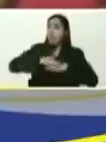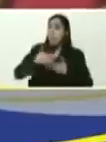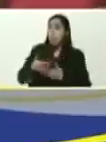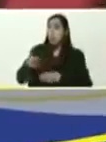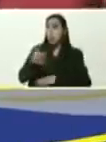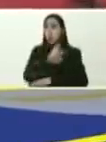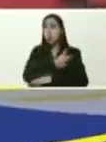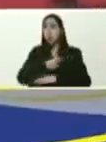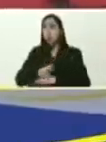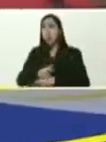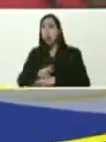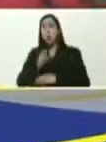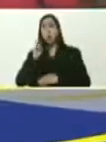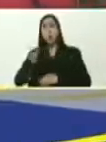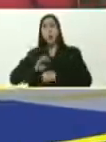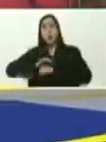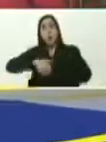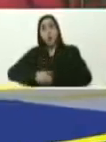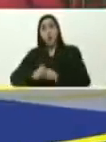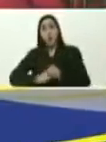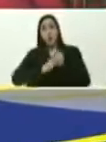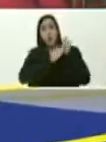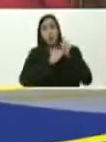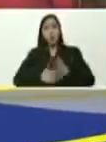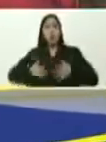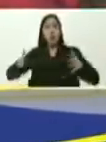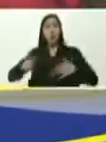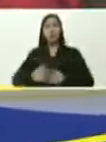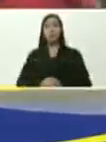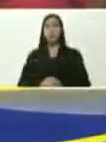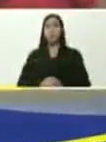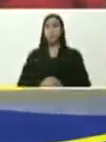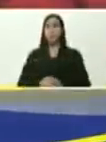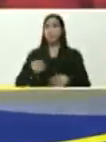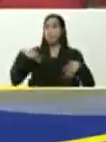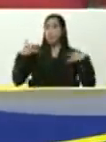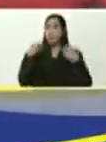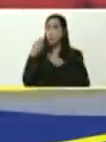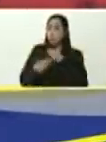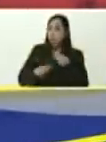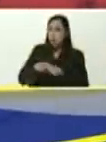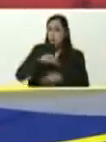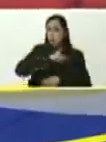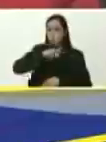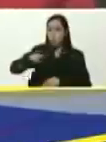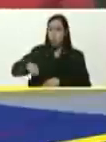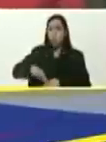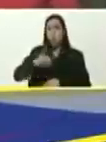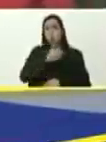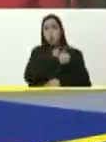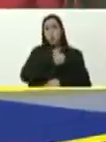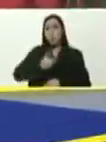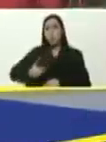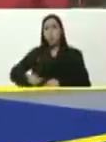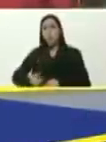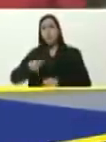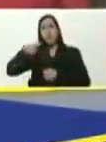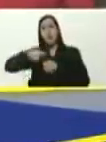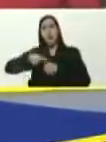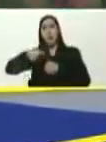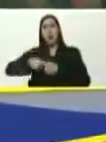gobernador, Héctor Rodríguez, gran líder, que, en estrategias, y enlaces, con nuestra presidenta, Carilberto, de Gas Comunal,